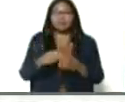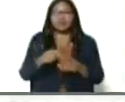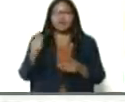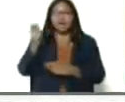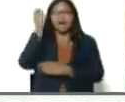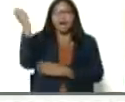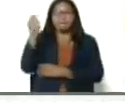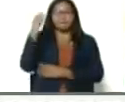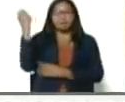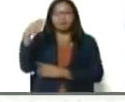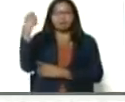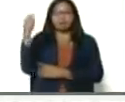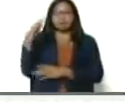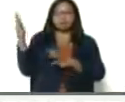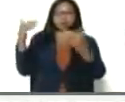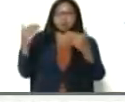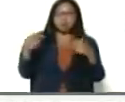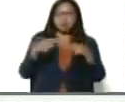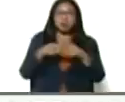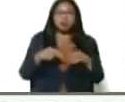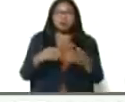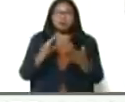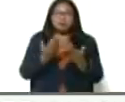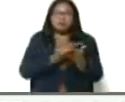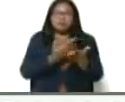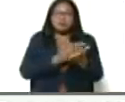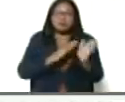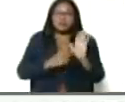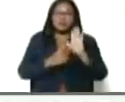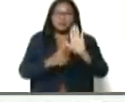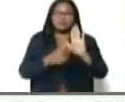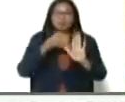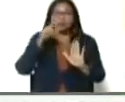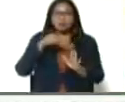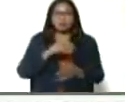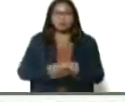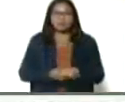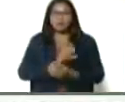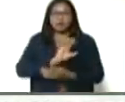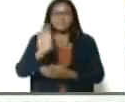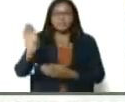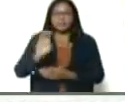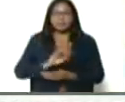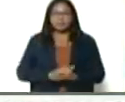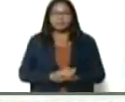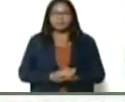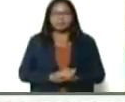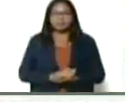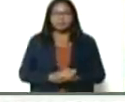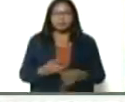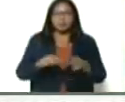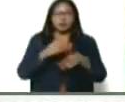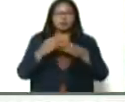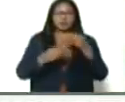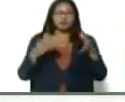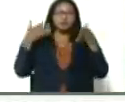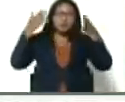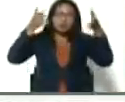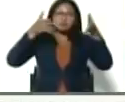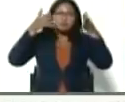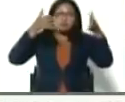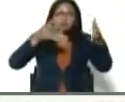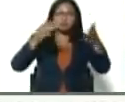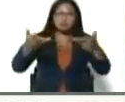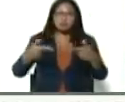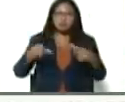que estamos nosotros, trayéndolo, fileteándolo, y presentándoselo, también, al país, y, haciendo, una orientación, también, que usted no